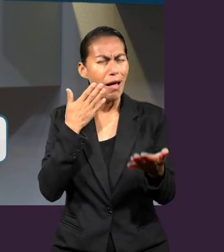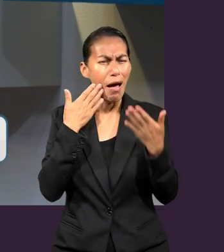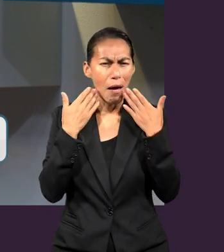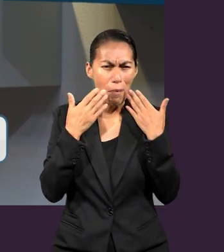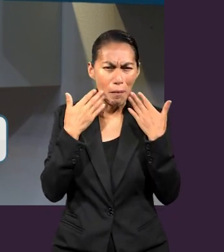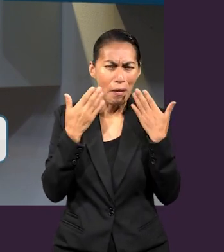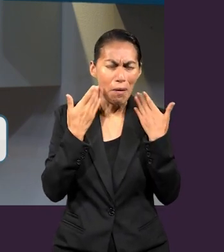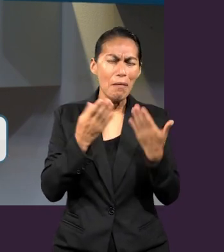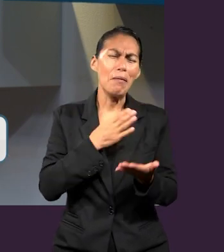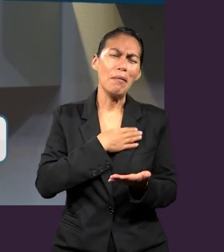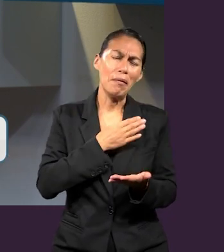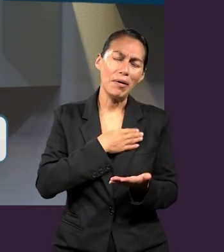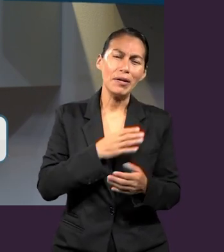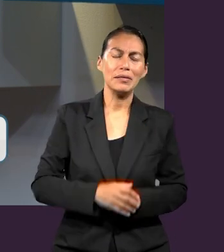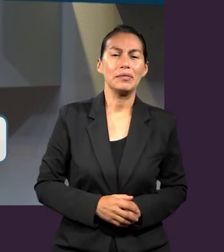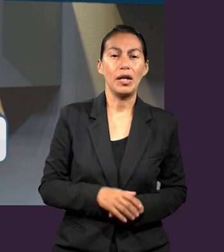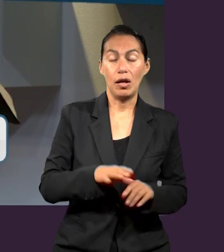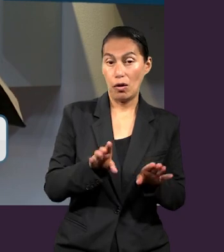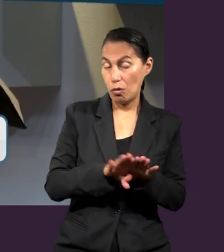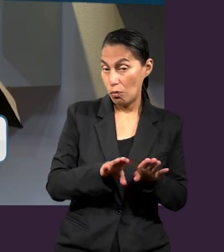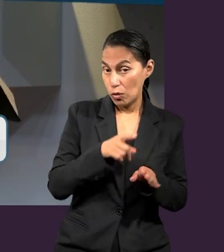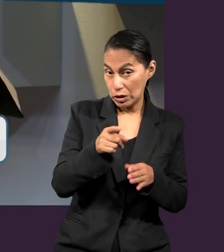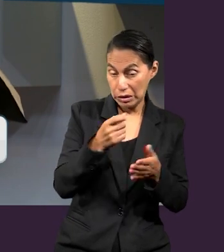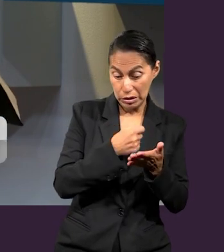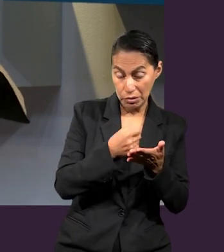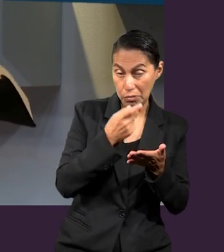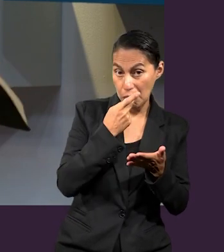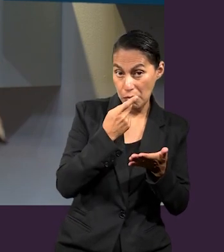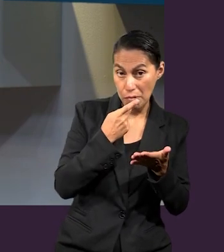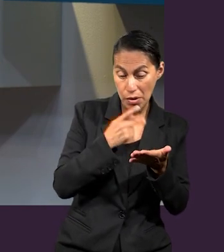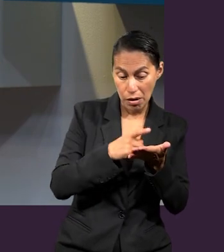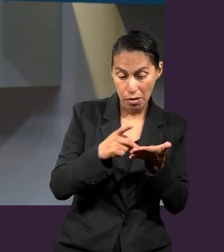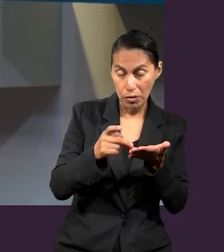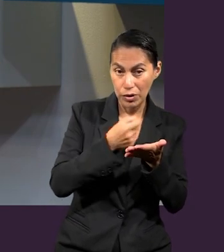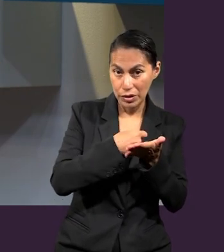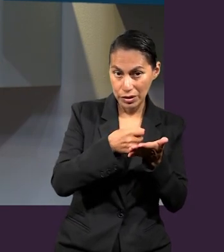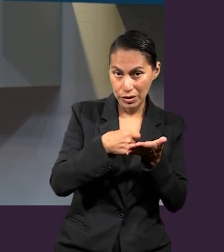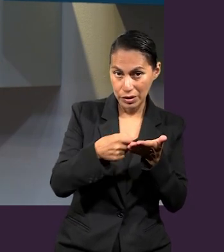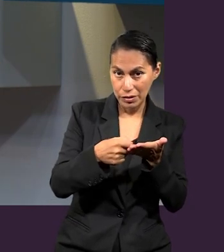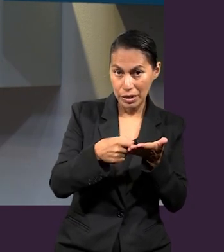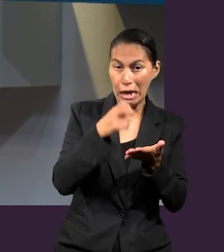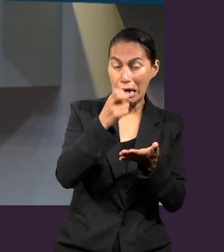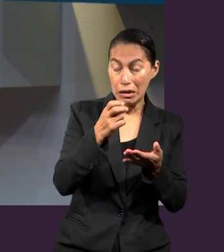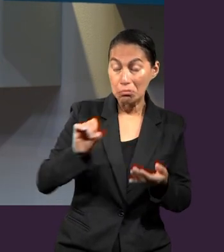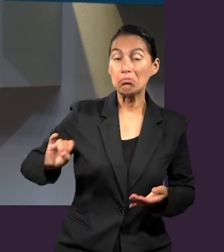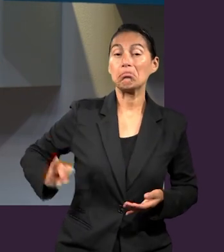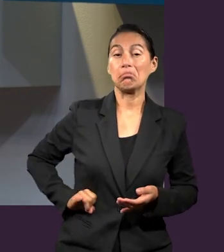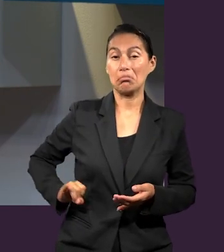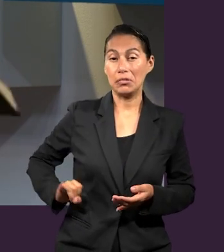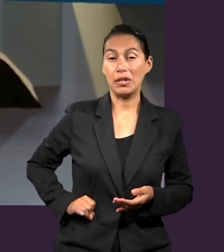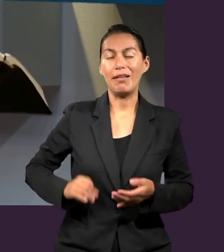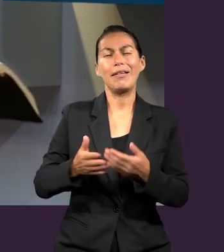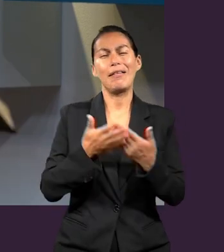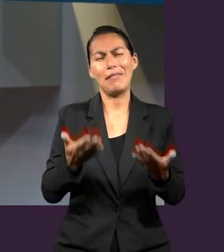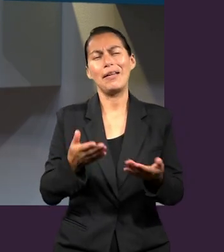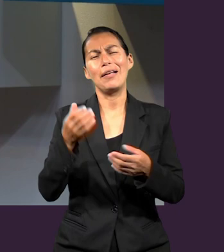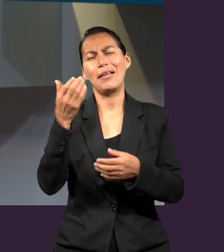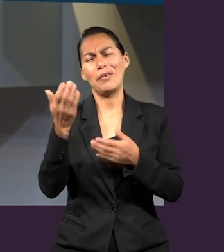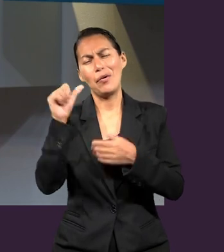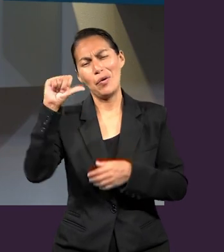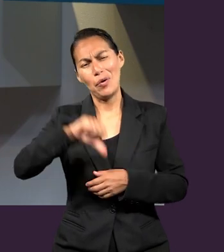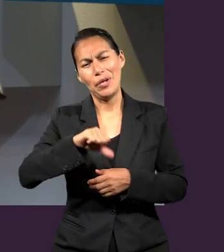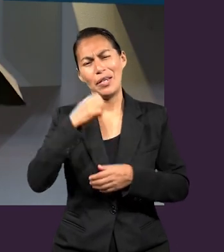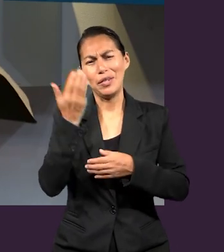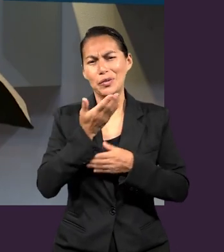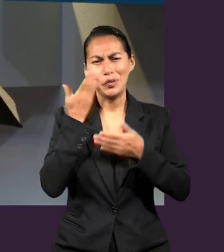circunstancias en las que se escribe y la manera por la cual Pablo escribió esta carta es lo interesante y es lo que vamos a estudiar hoy.